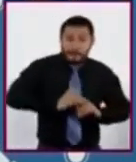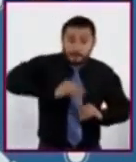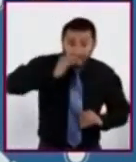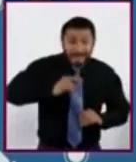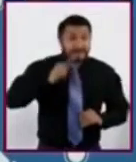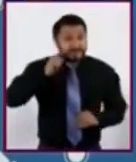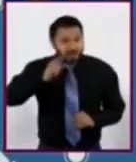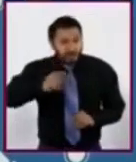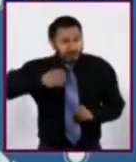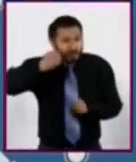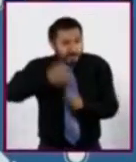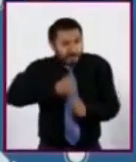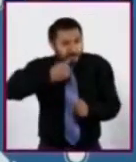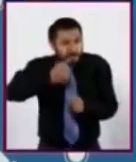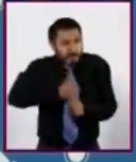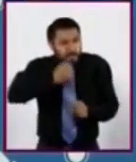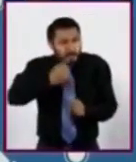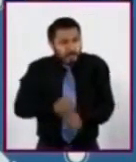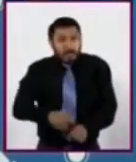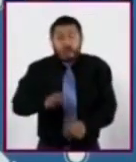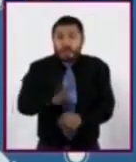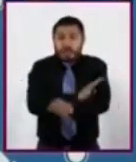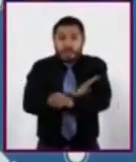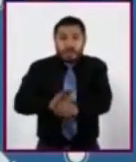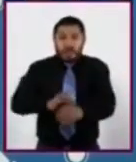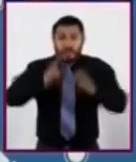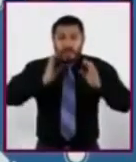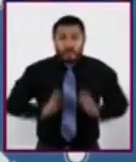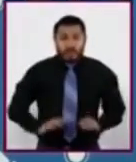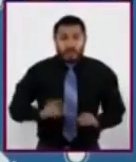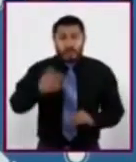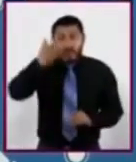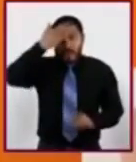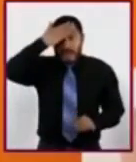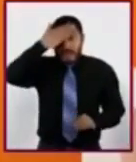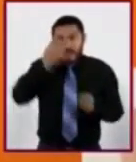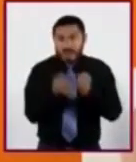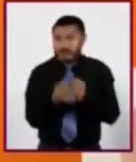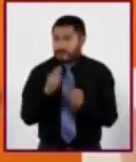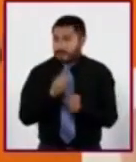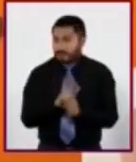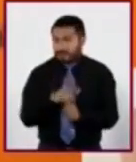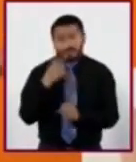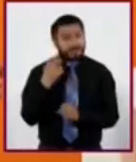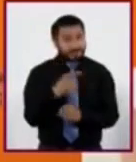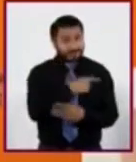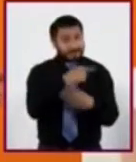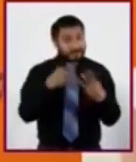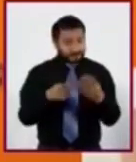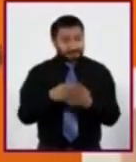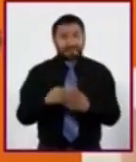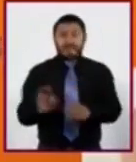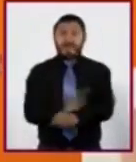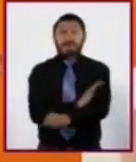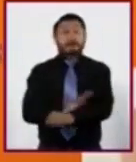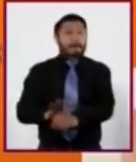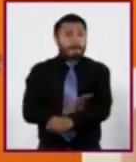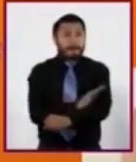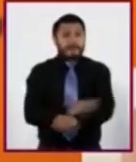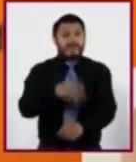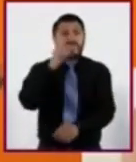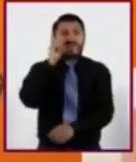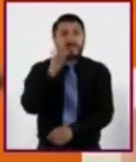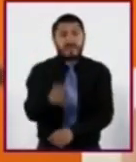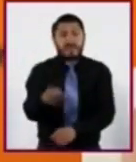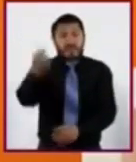su bienestar tanto físico, mental y social. El bienestar implica